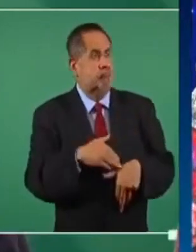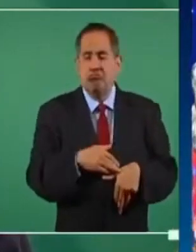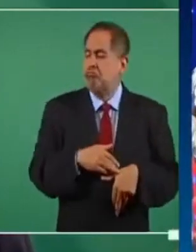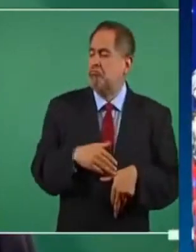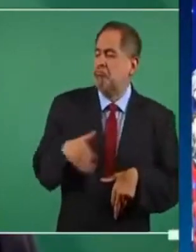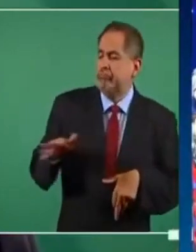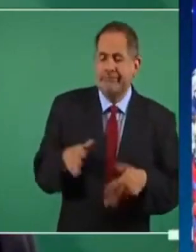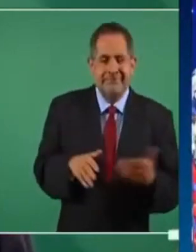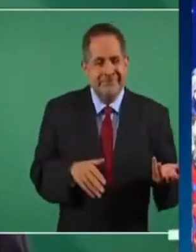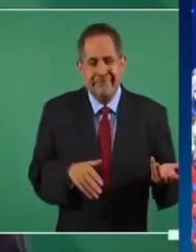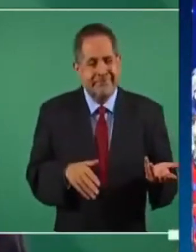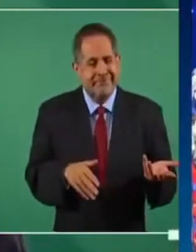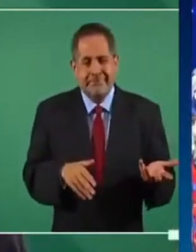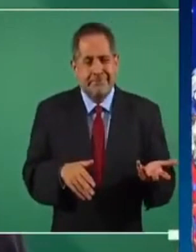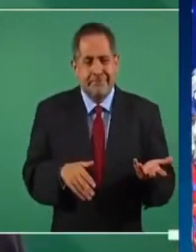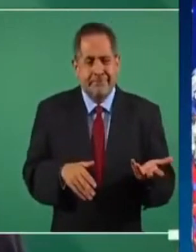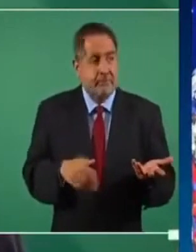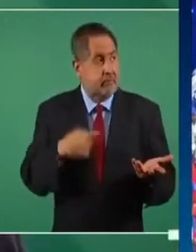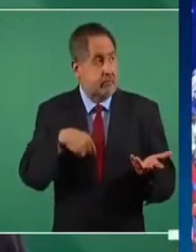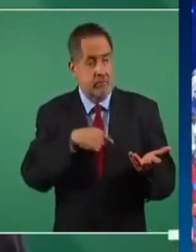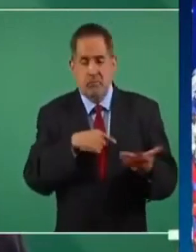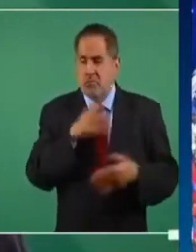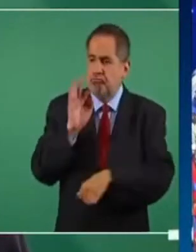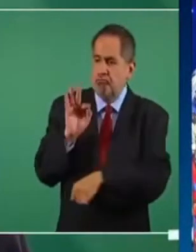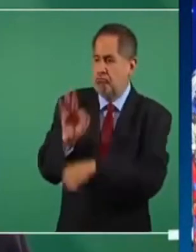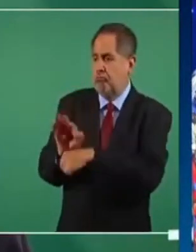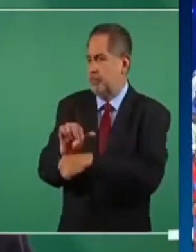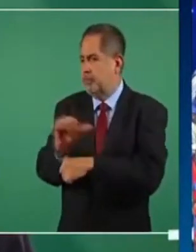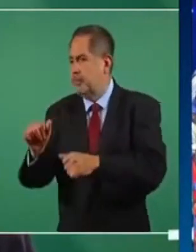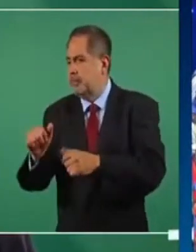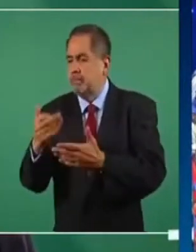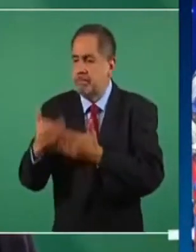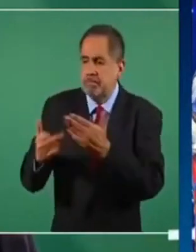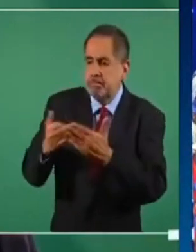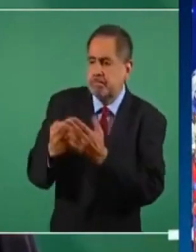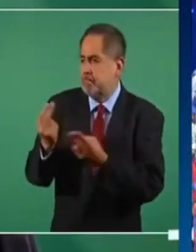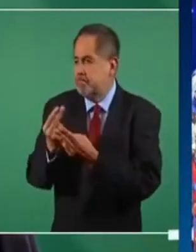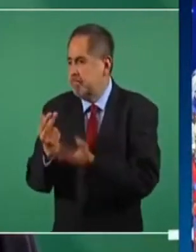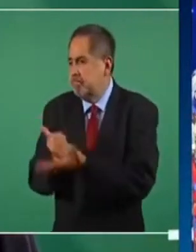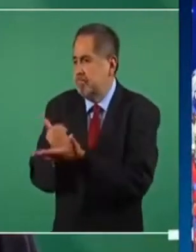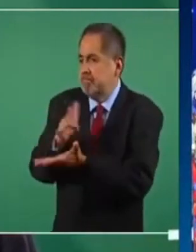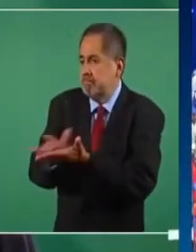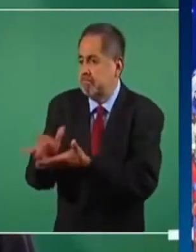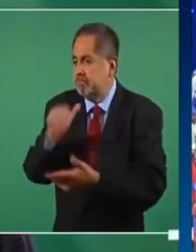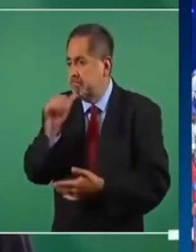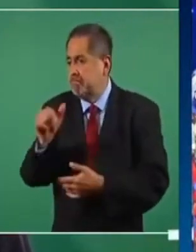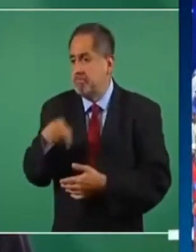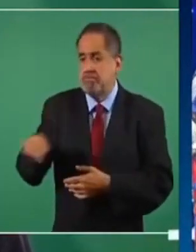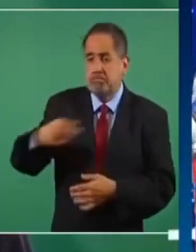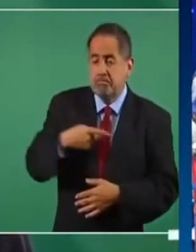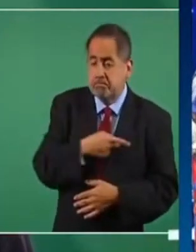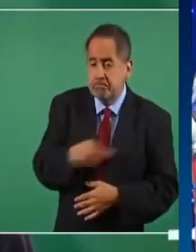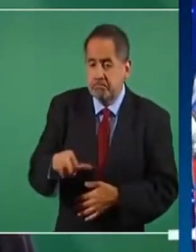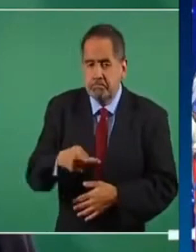no protegen no ayudan a los débiles a los pobres